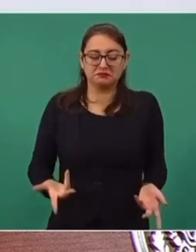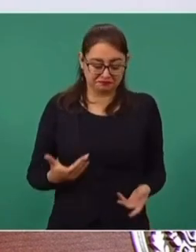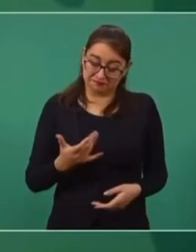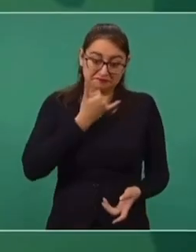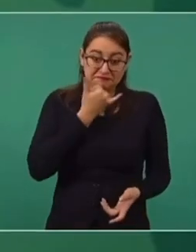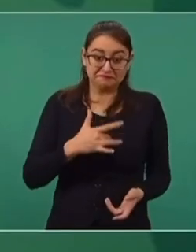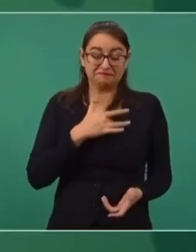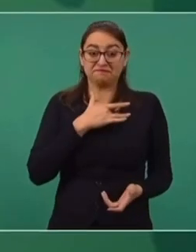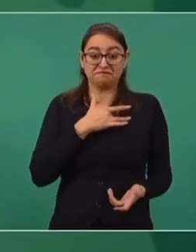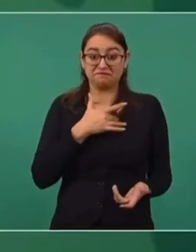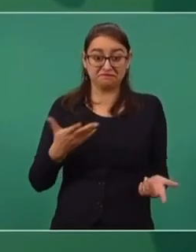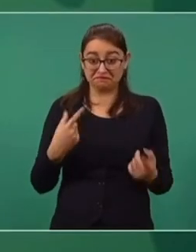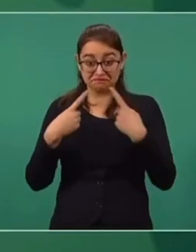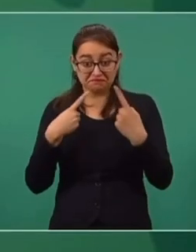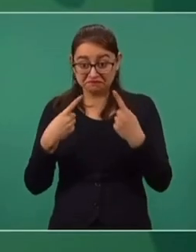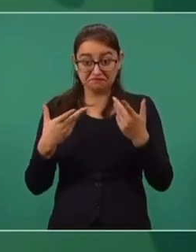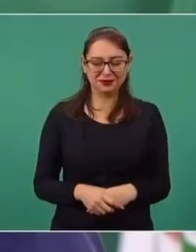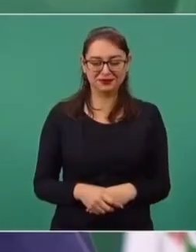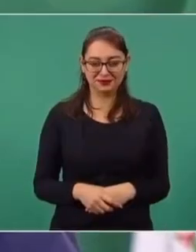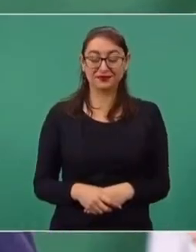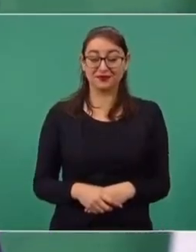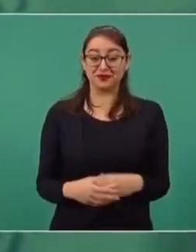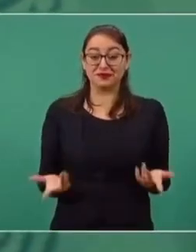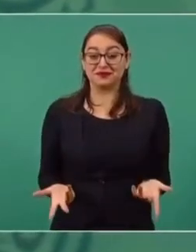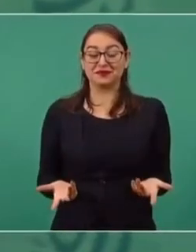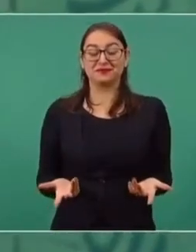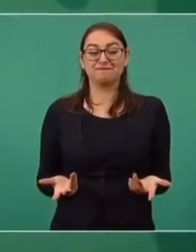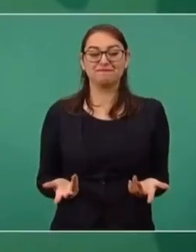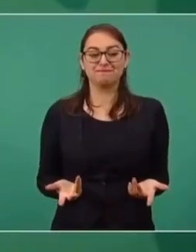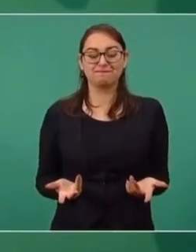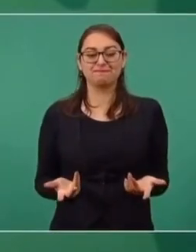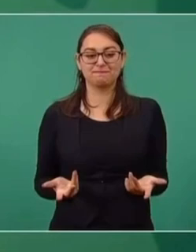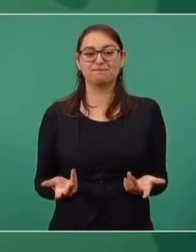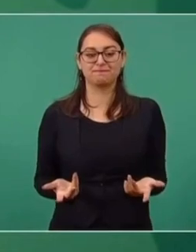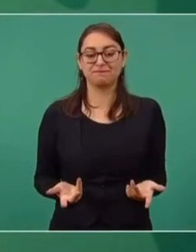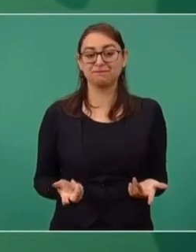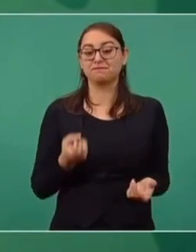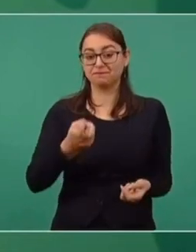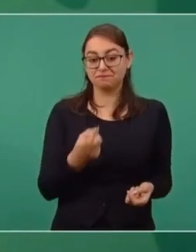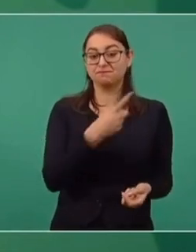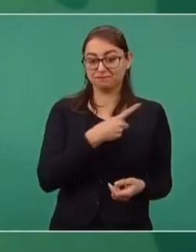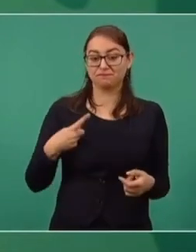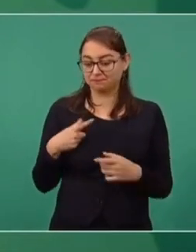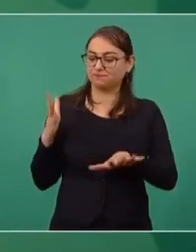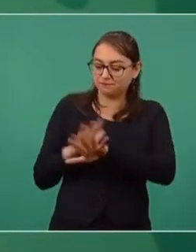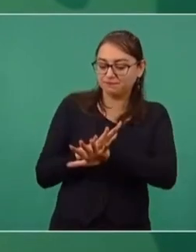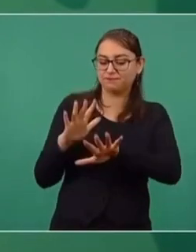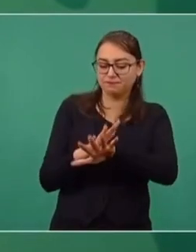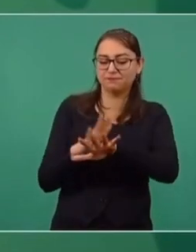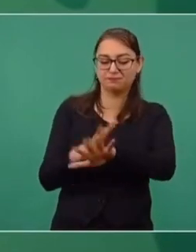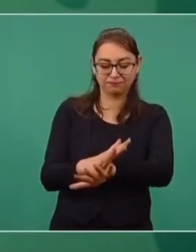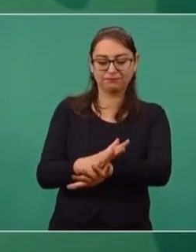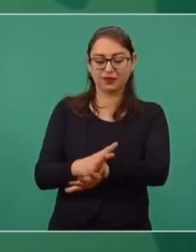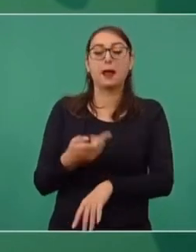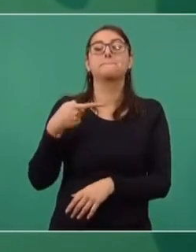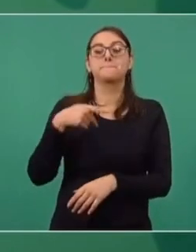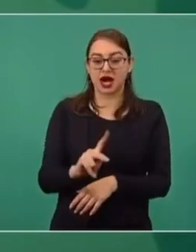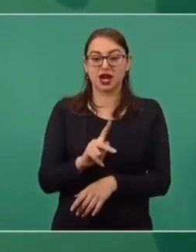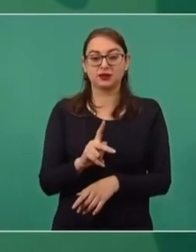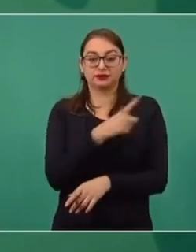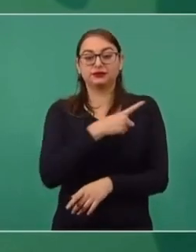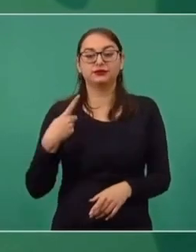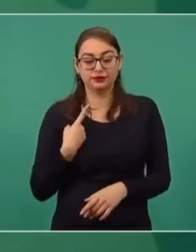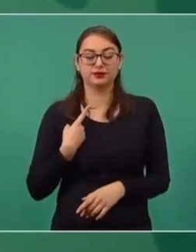entonces todo seguiría igual. Entonces sí tienen que darse los cambios, pero tiene que ser con